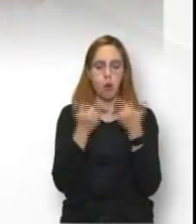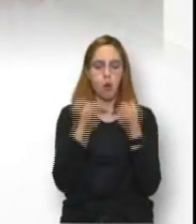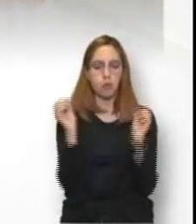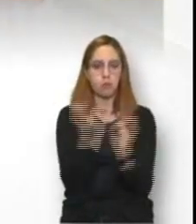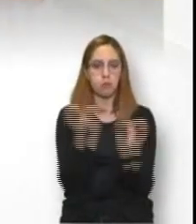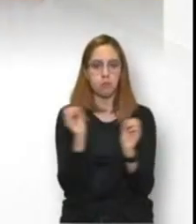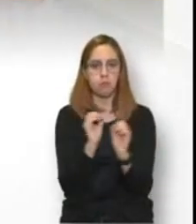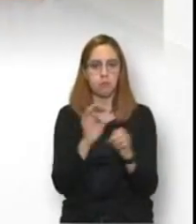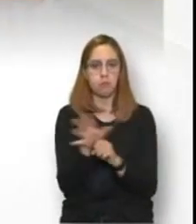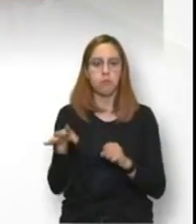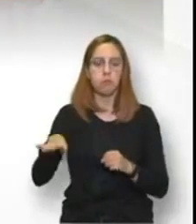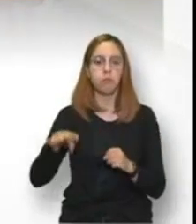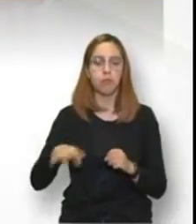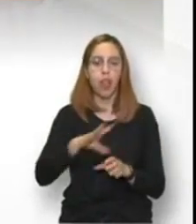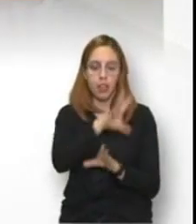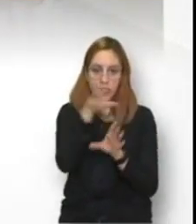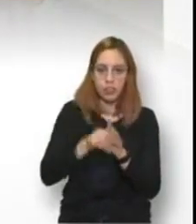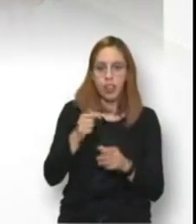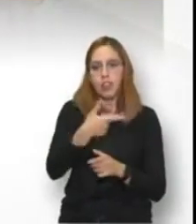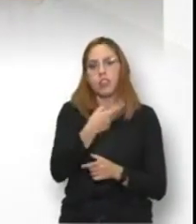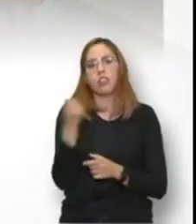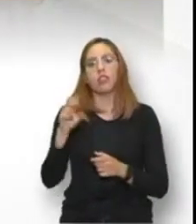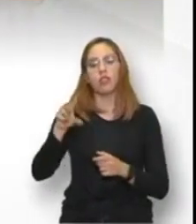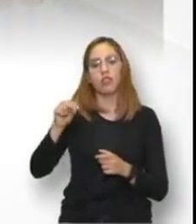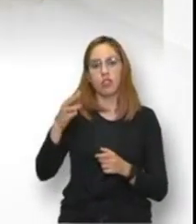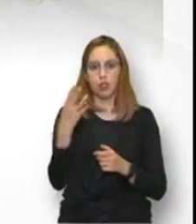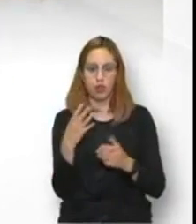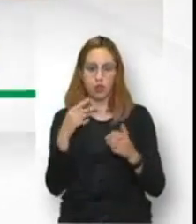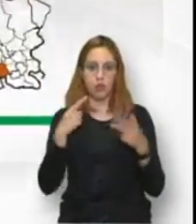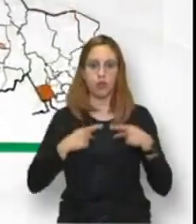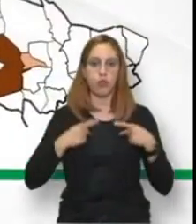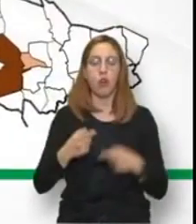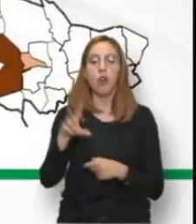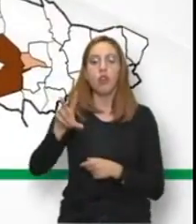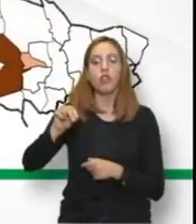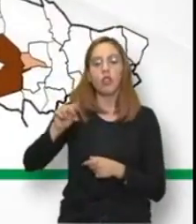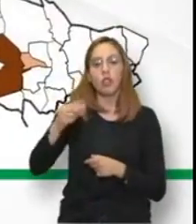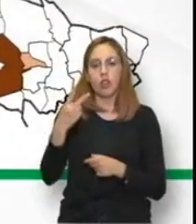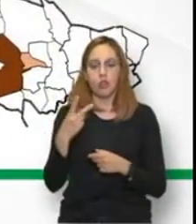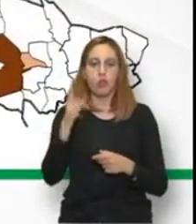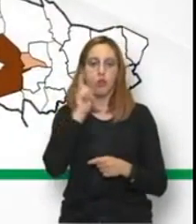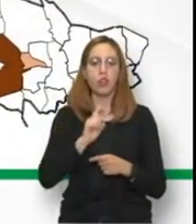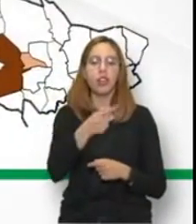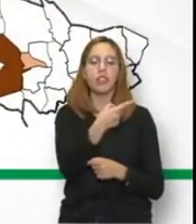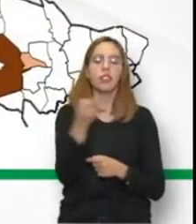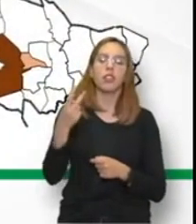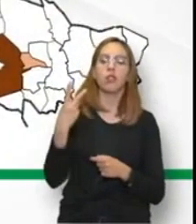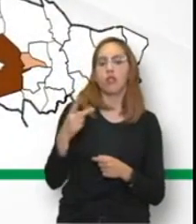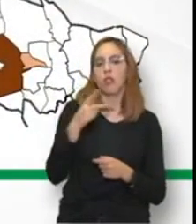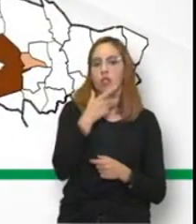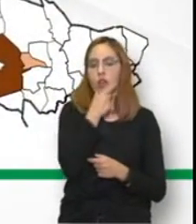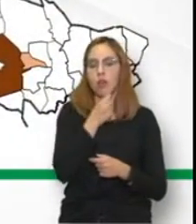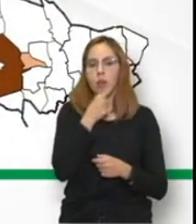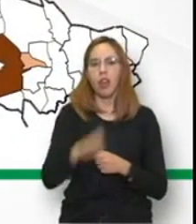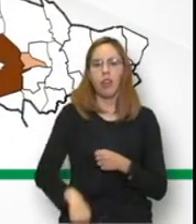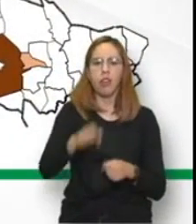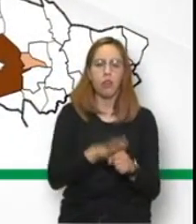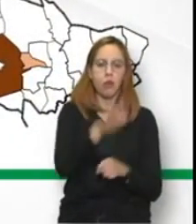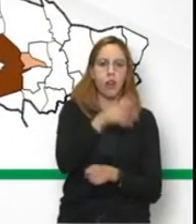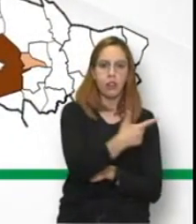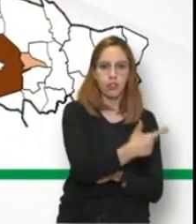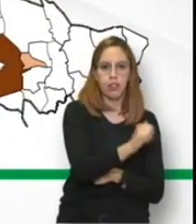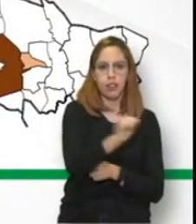coronavirus así tenemos las 184 personas se trata de 82 mujeres 102 hombres en un rango de edad de 7